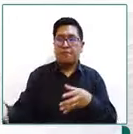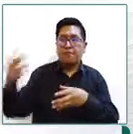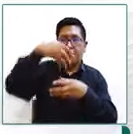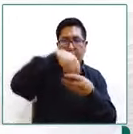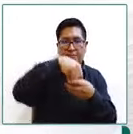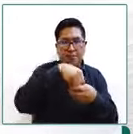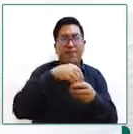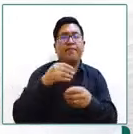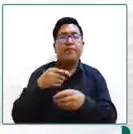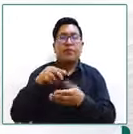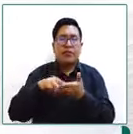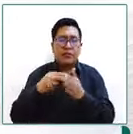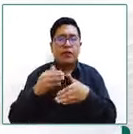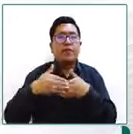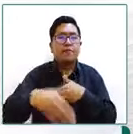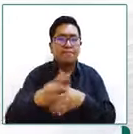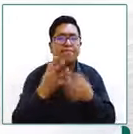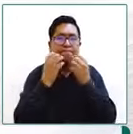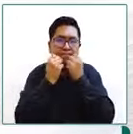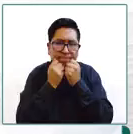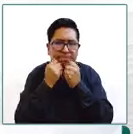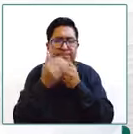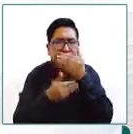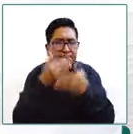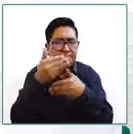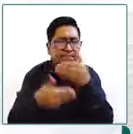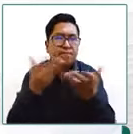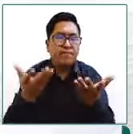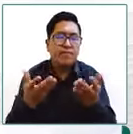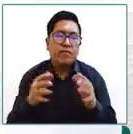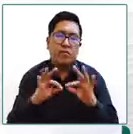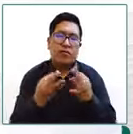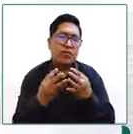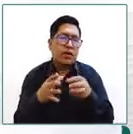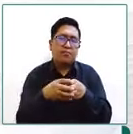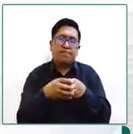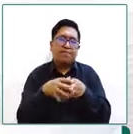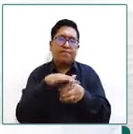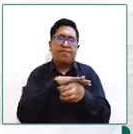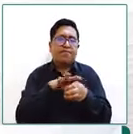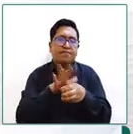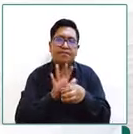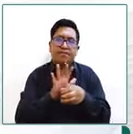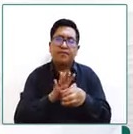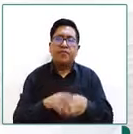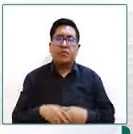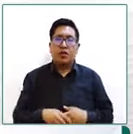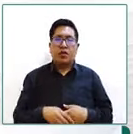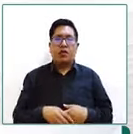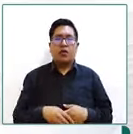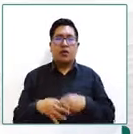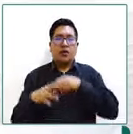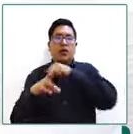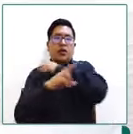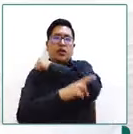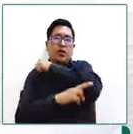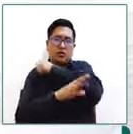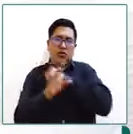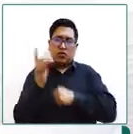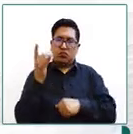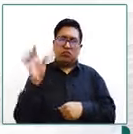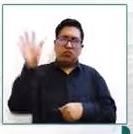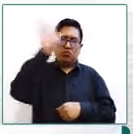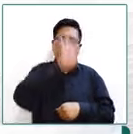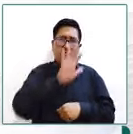afectiva emocional con los familiares obviamente a nivel a nivel nacional solamente el